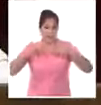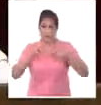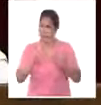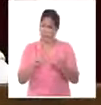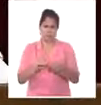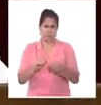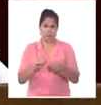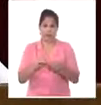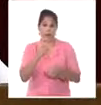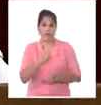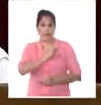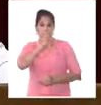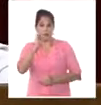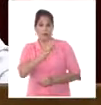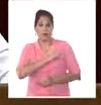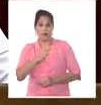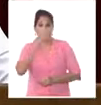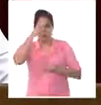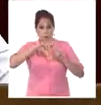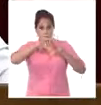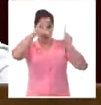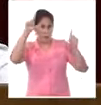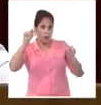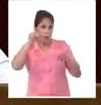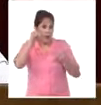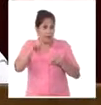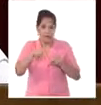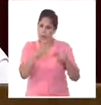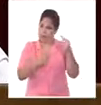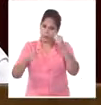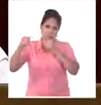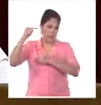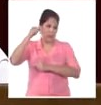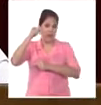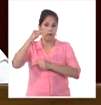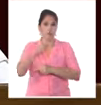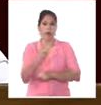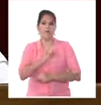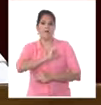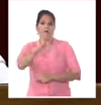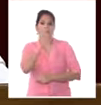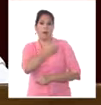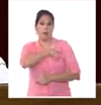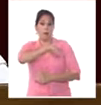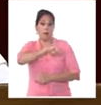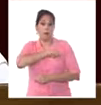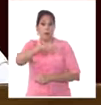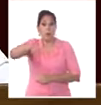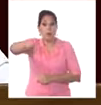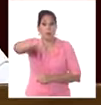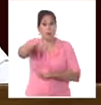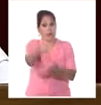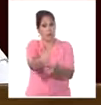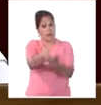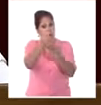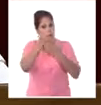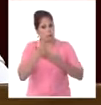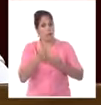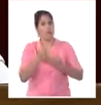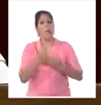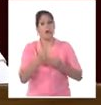La victoria de la revolución cubana es ante todo una victoria de nuestro pueblo y también de los pueblos que